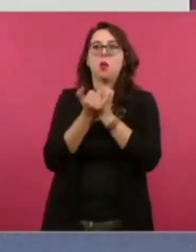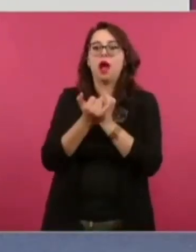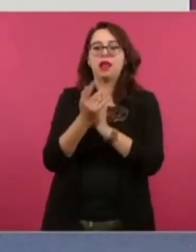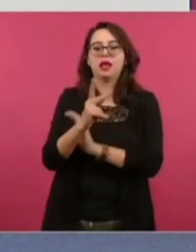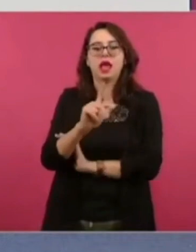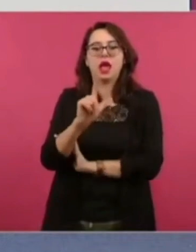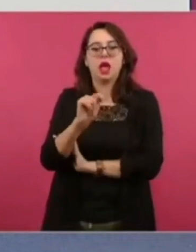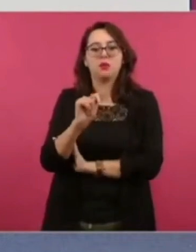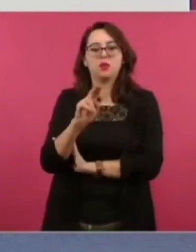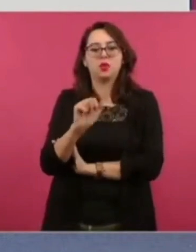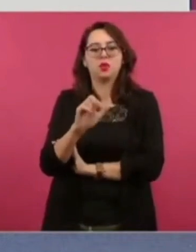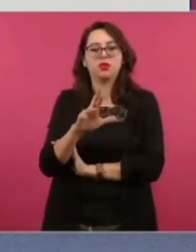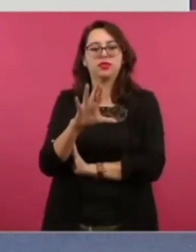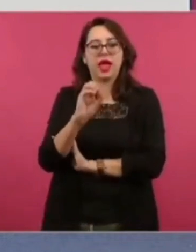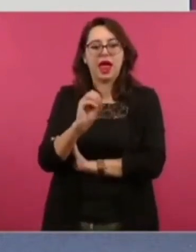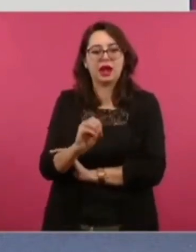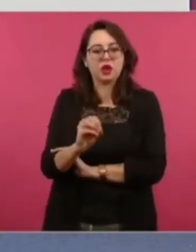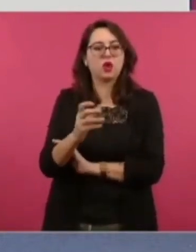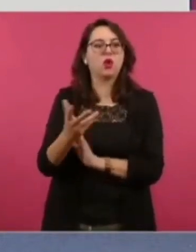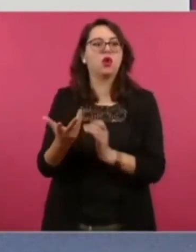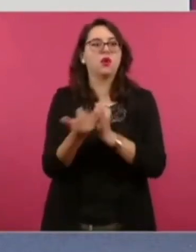El Maximato.